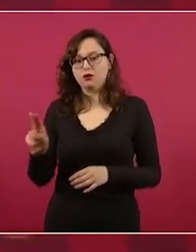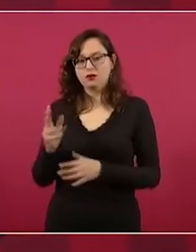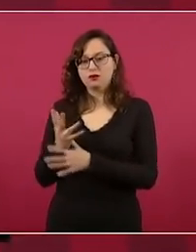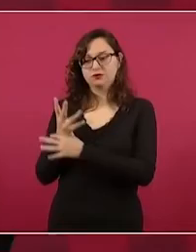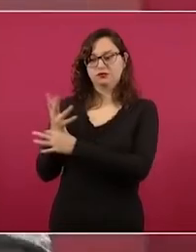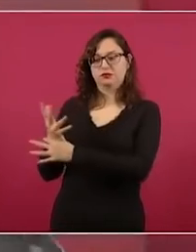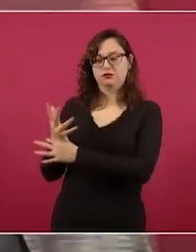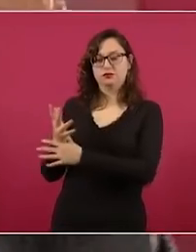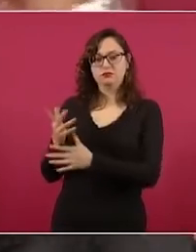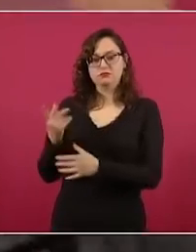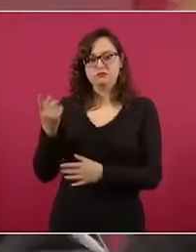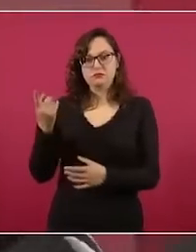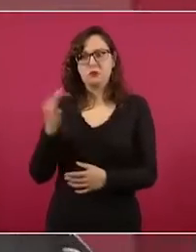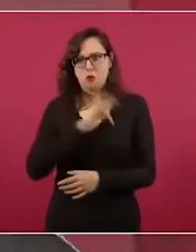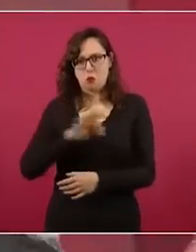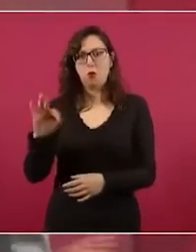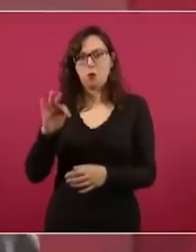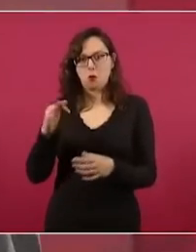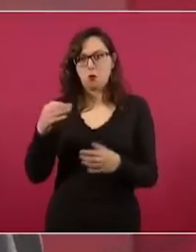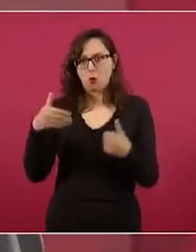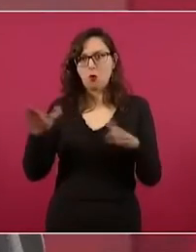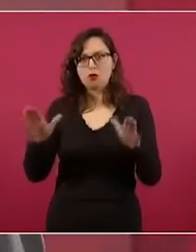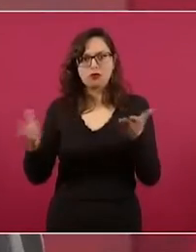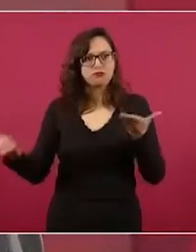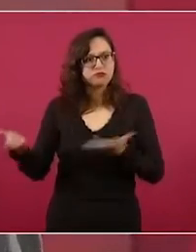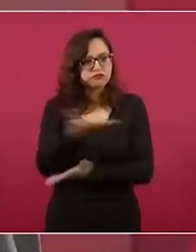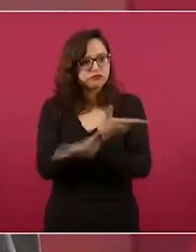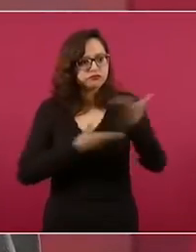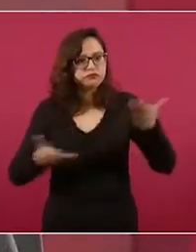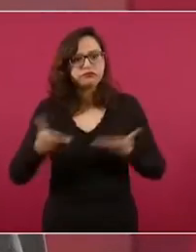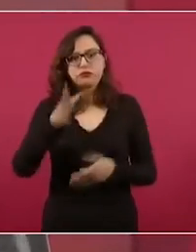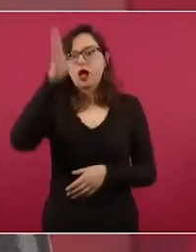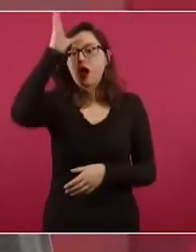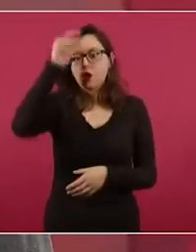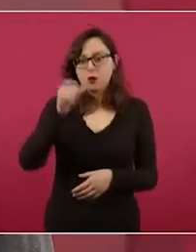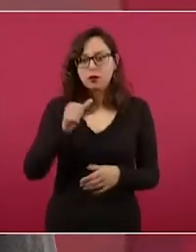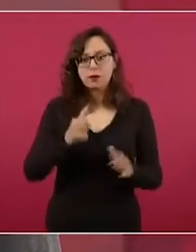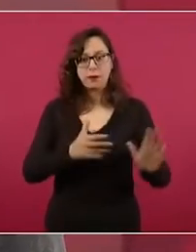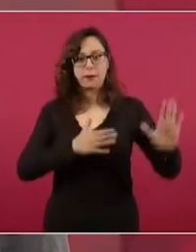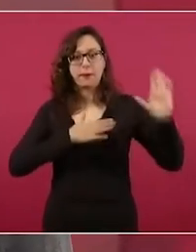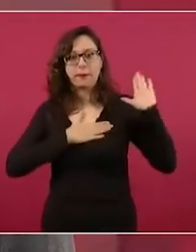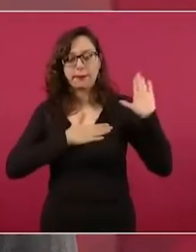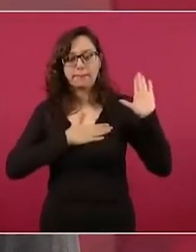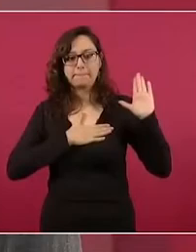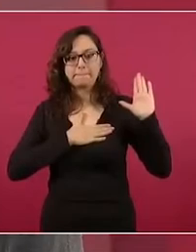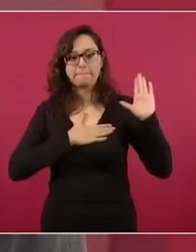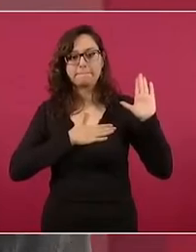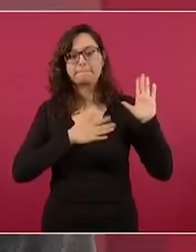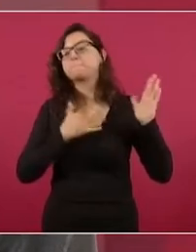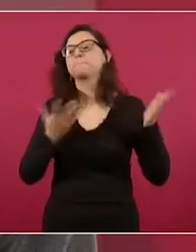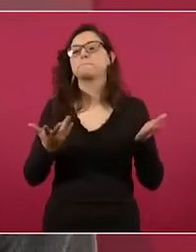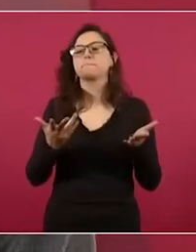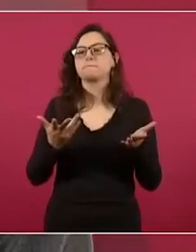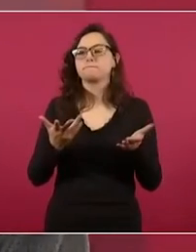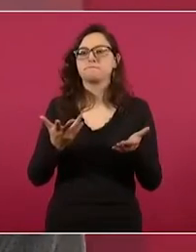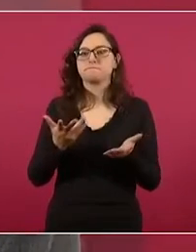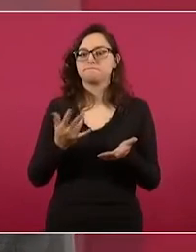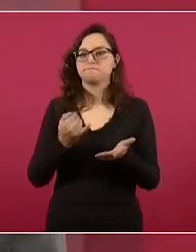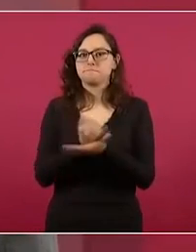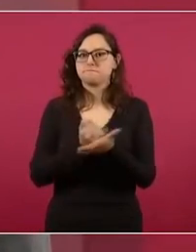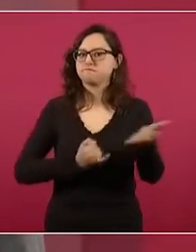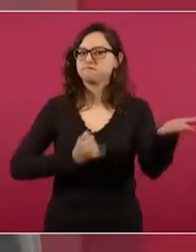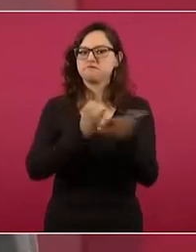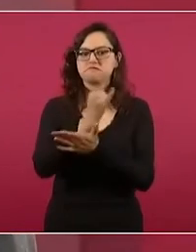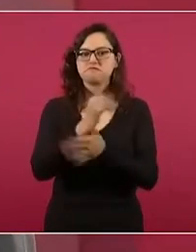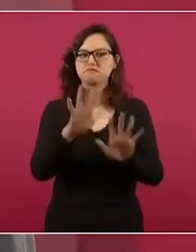se haga una revisión. Pero que todos hagamos el compromiso de no apostar a la